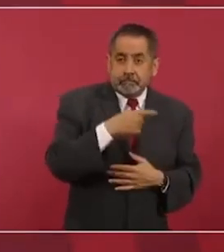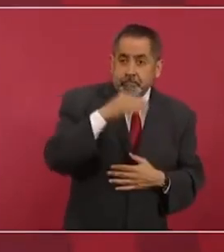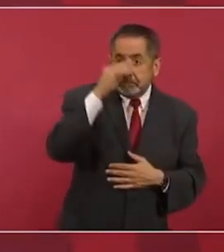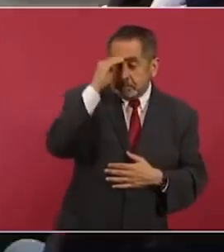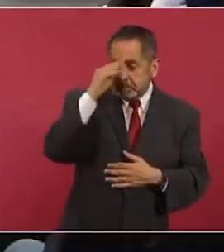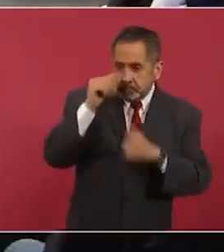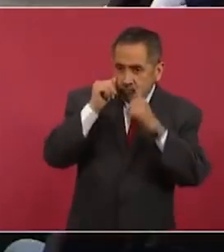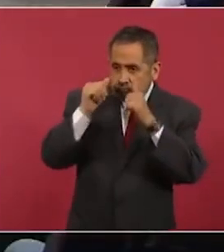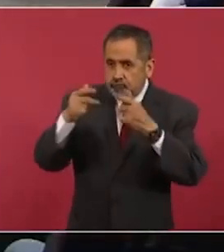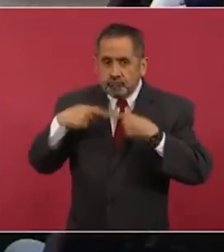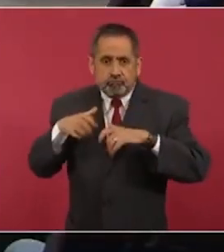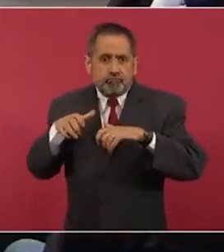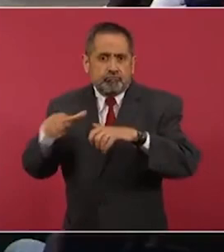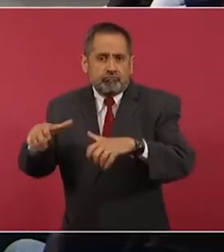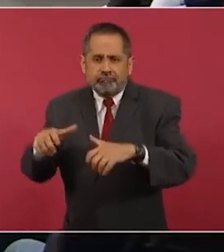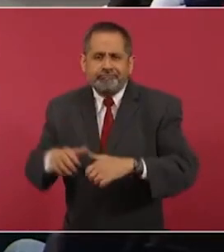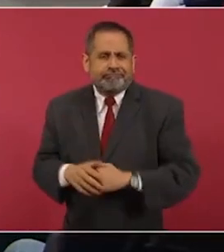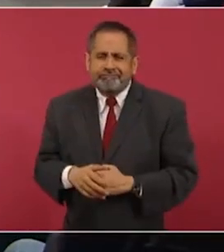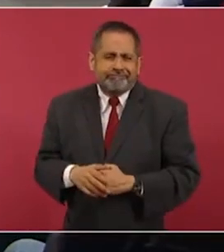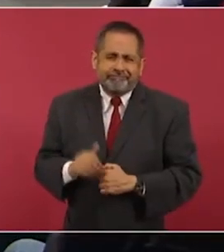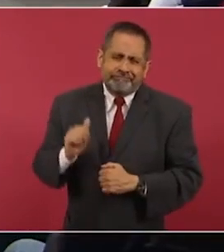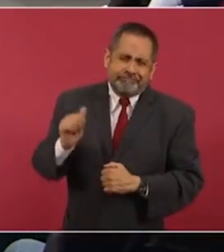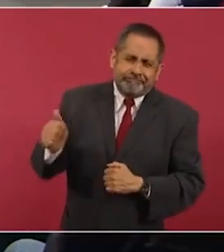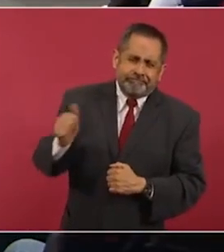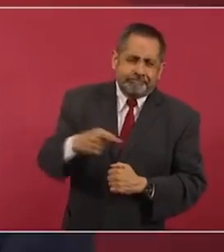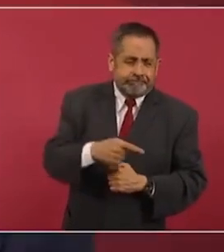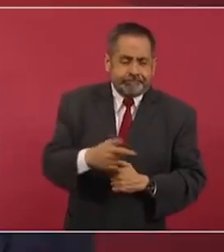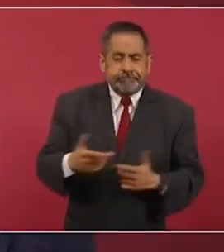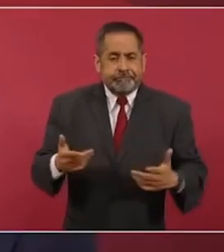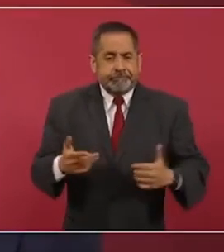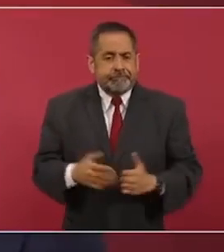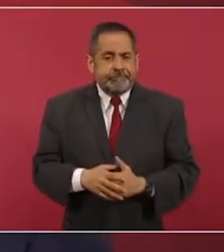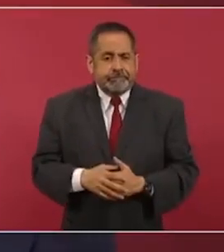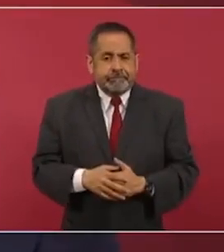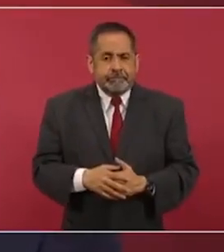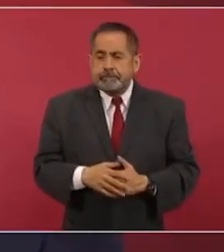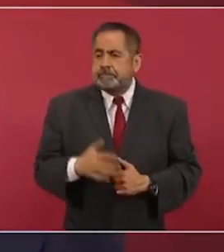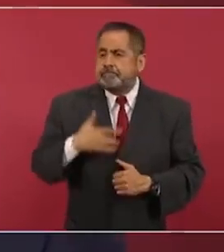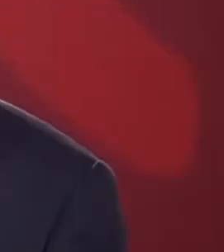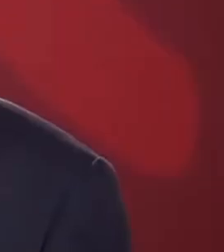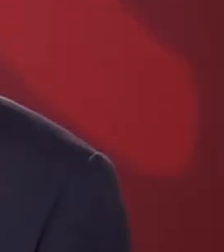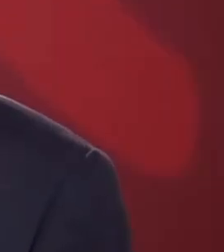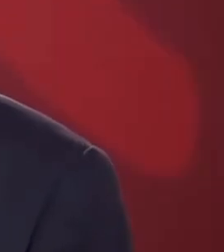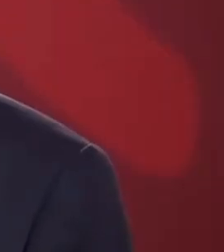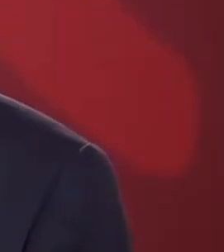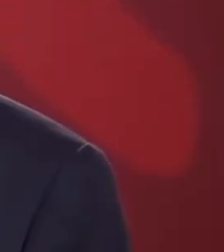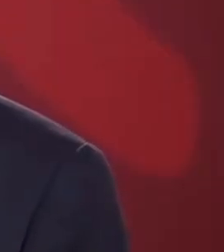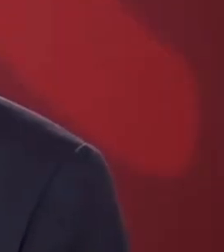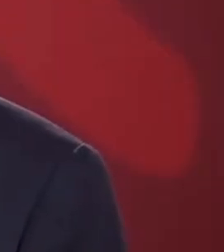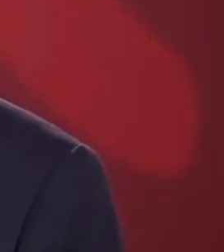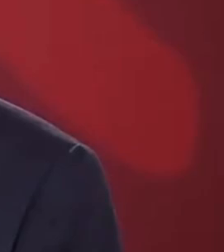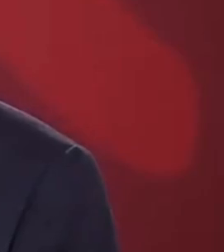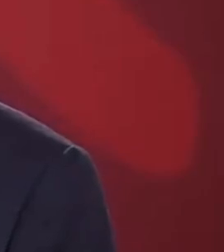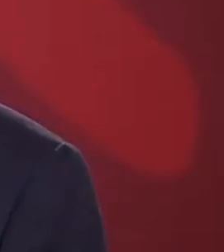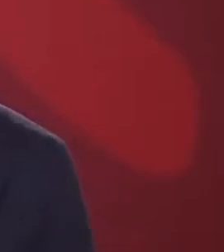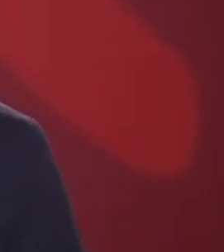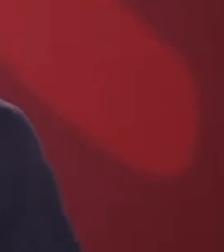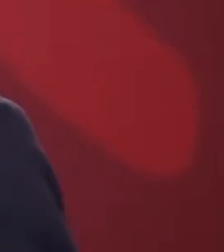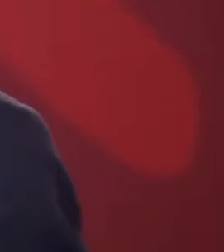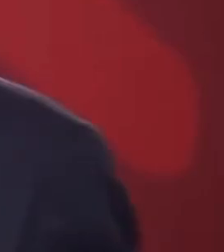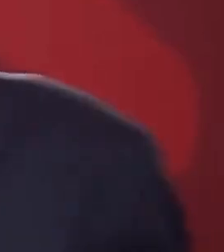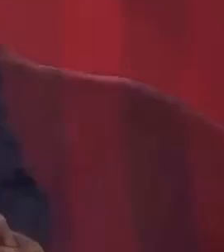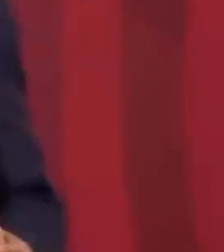al pueblo, que no recoge los sentimientos del pueblo, que sólo